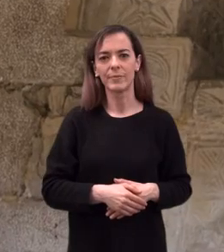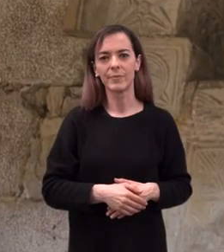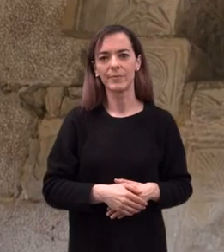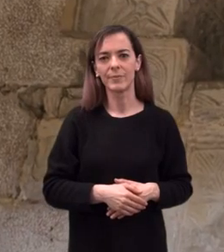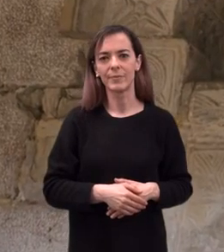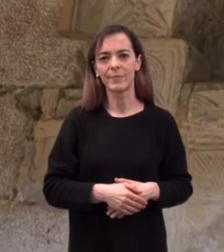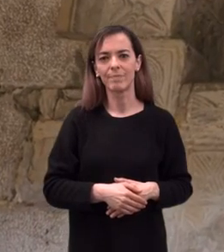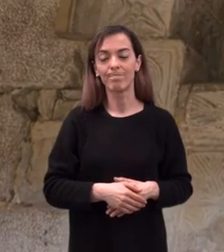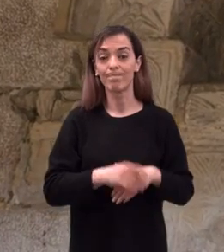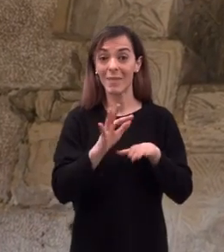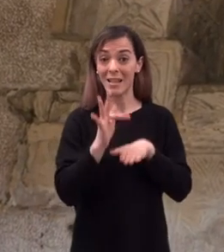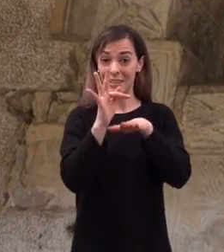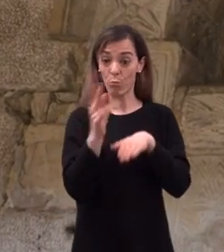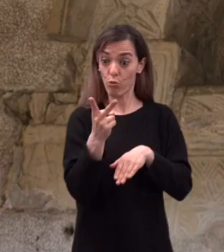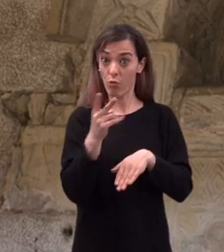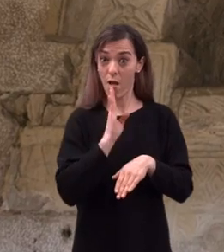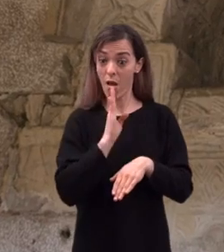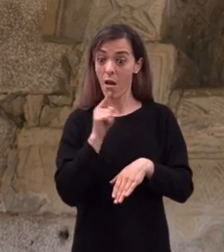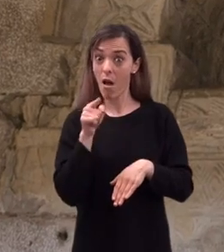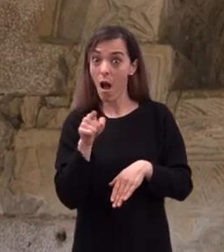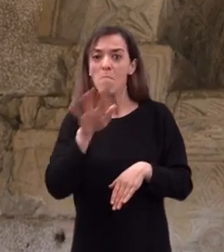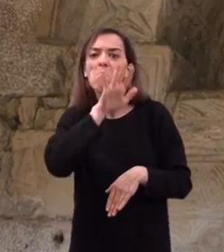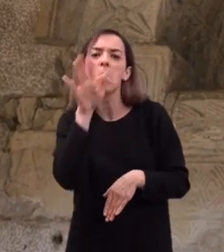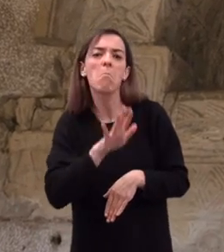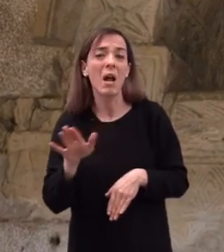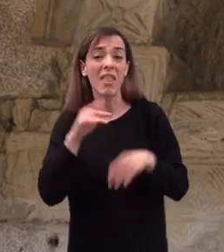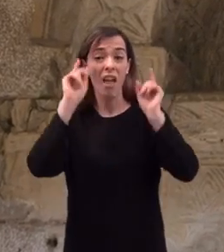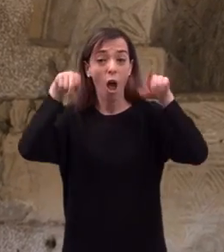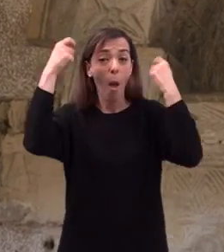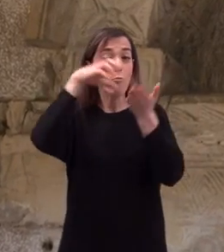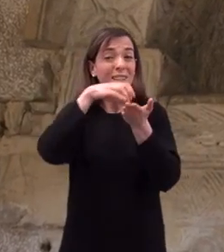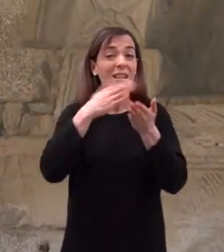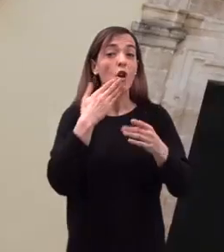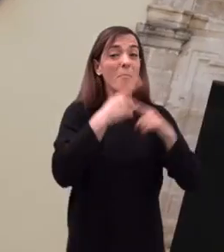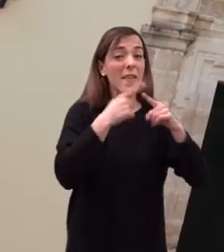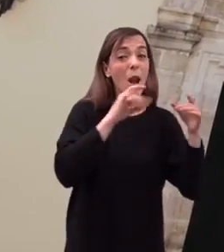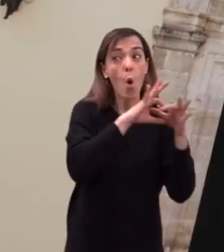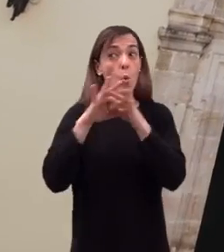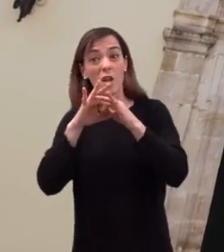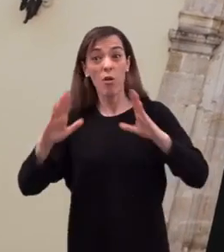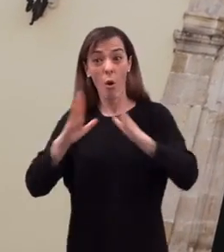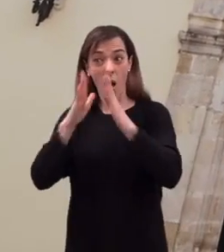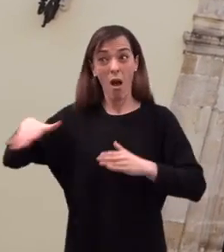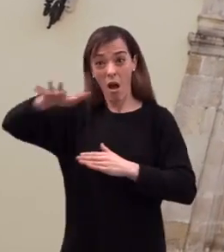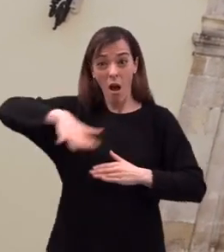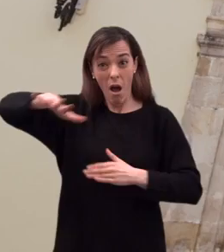Estos sepulcros parecen ser la última huella del monasterio medieval vinculado al santuario.